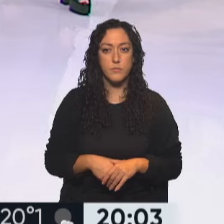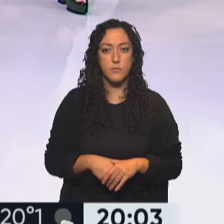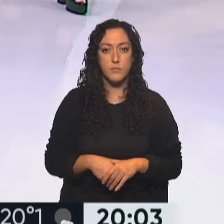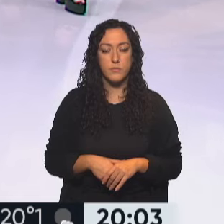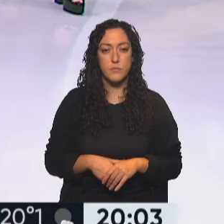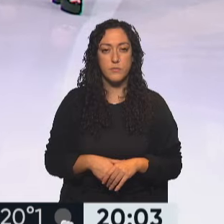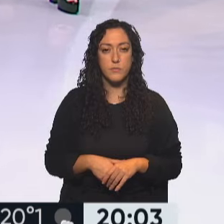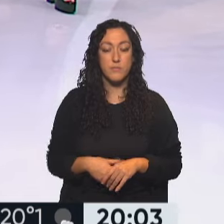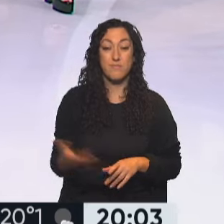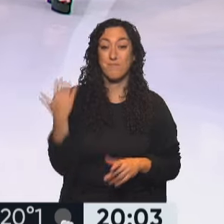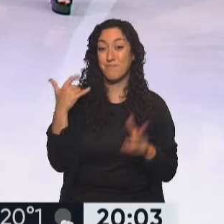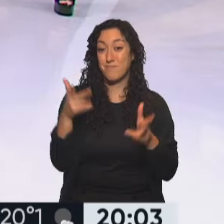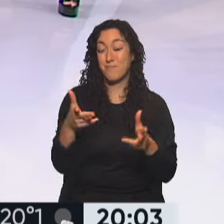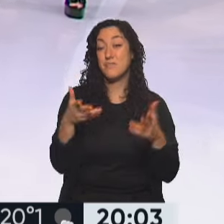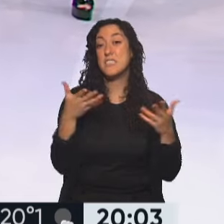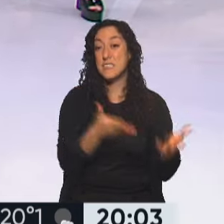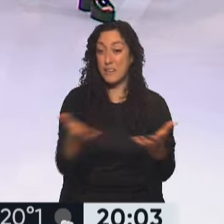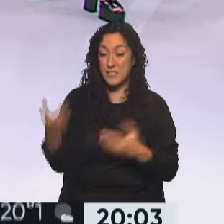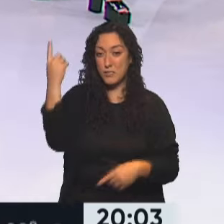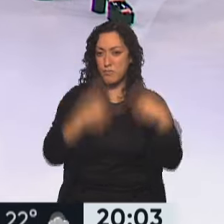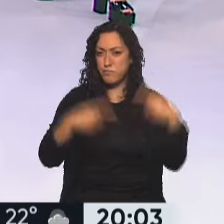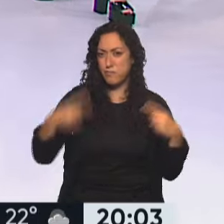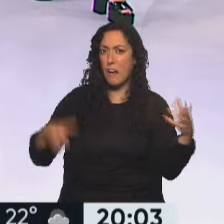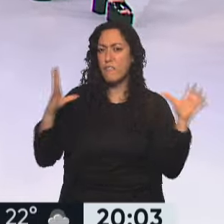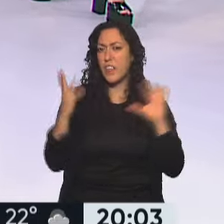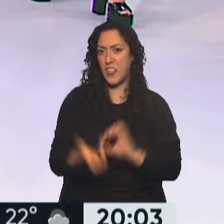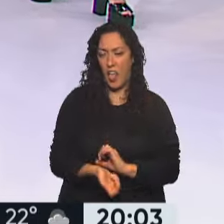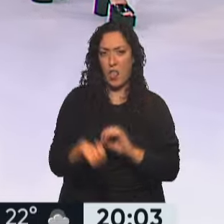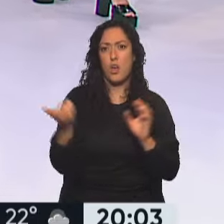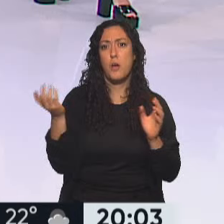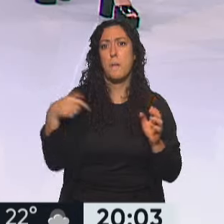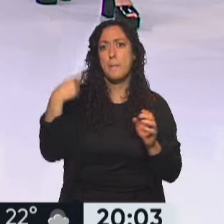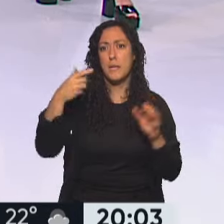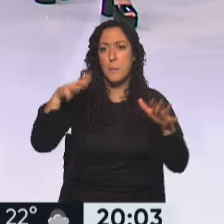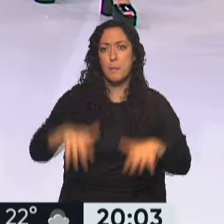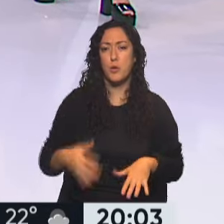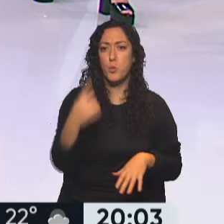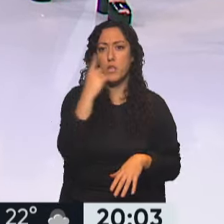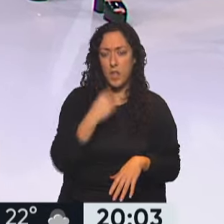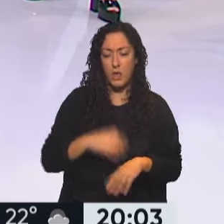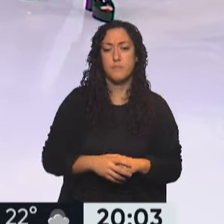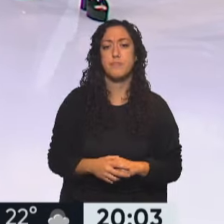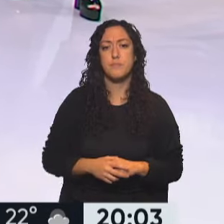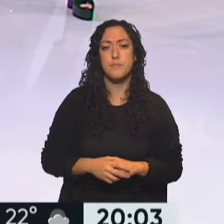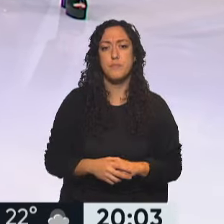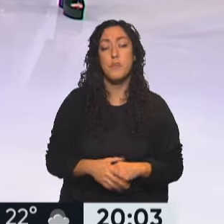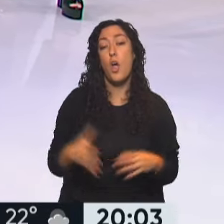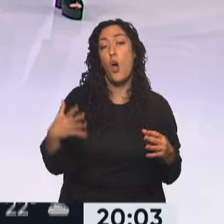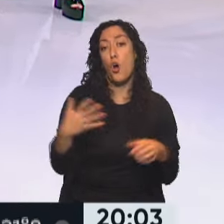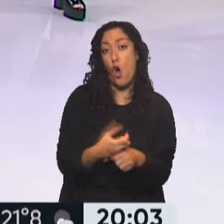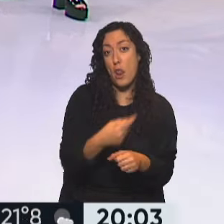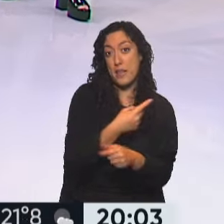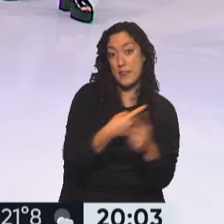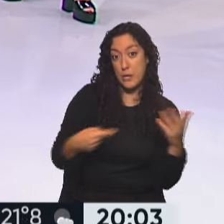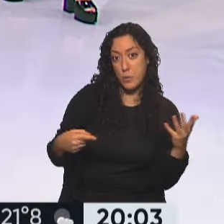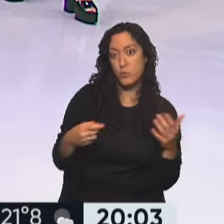Bueno, lo decíamos, varios servicios justamente afectados por este paro de mañana de 24 horas. A ver, uno de ellos, los colectivos. Sí,